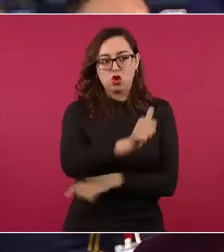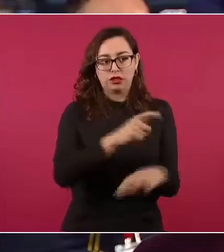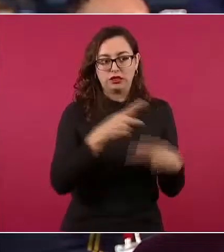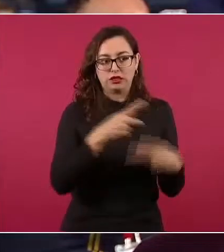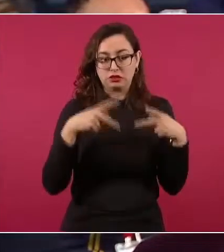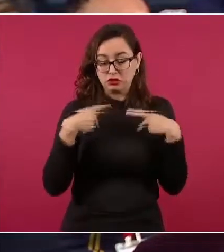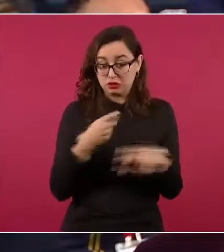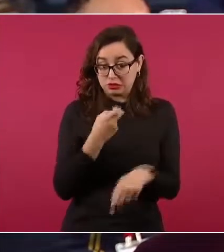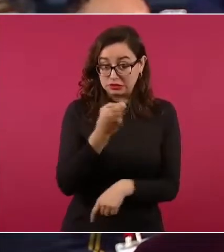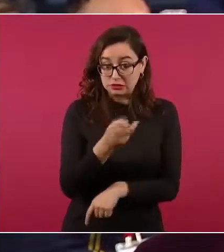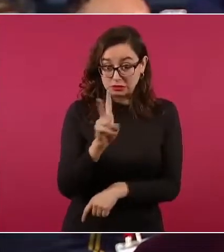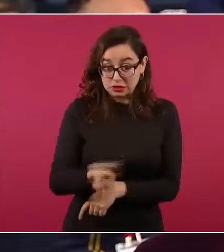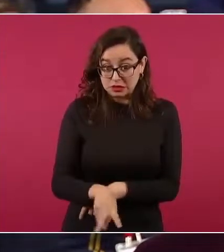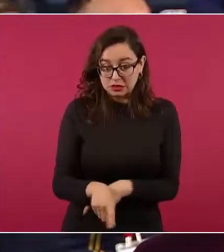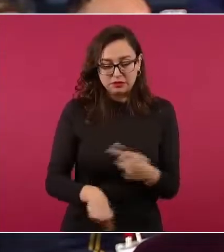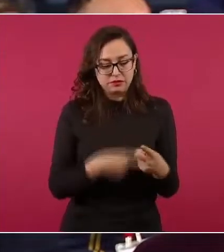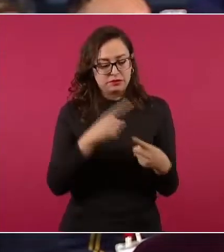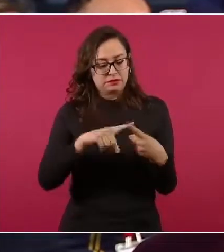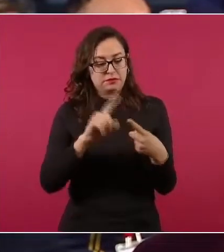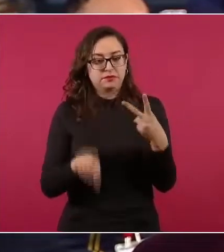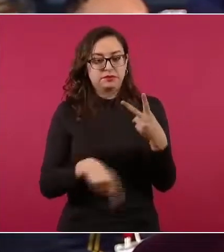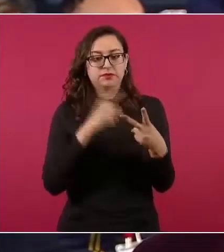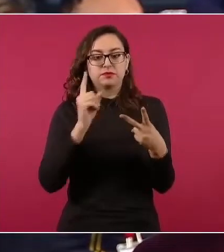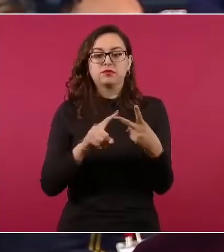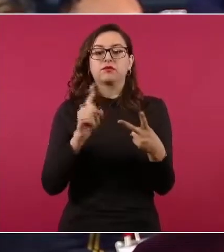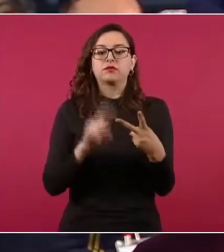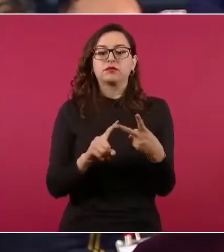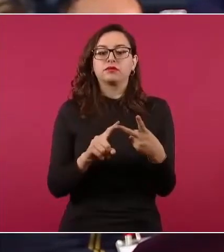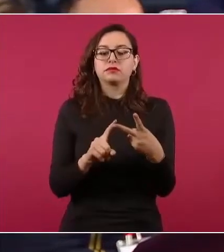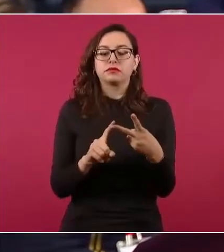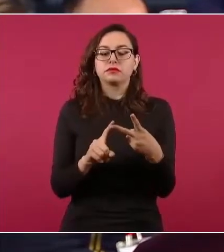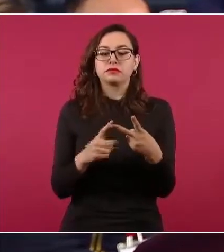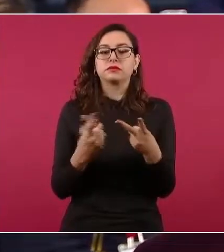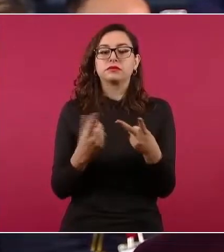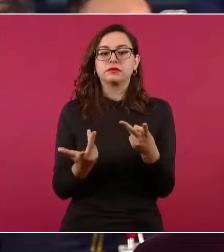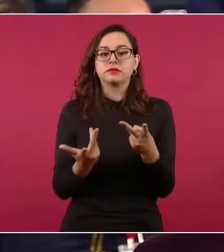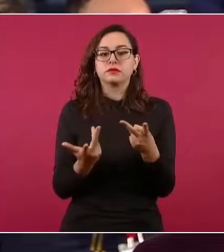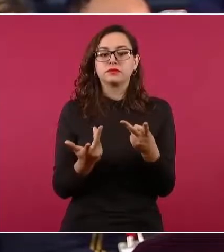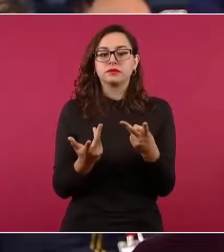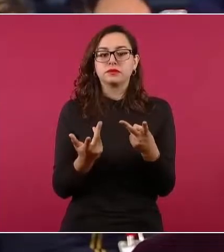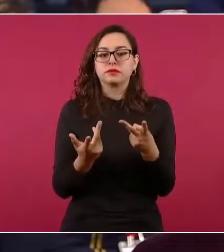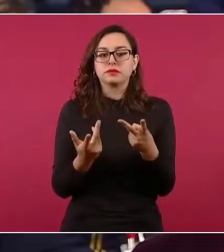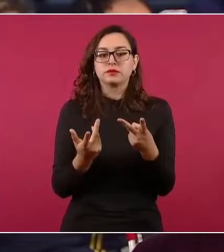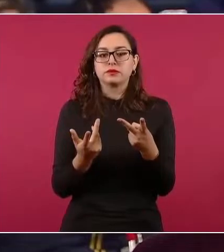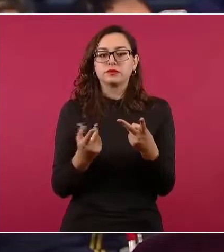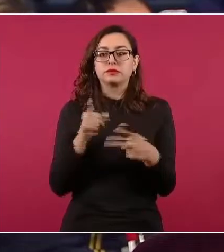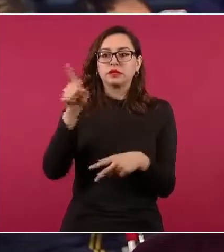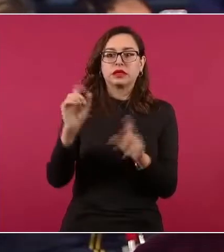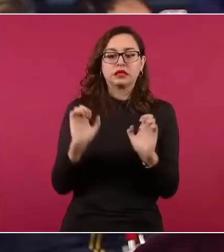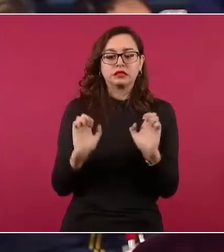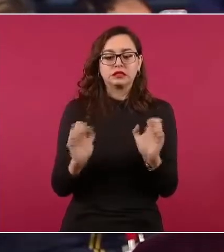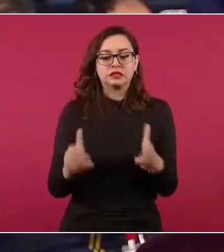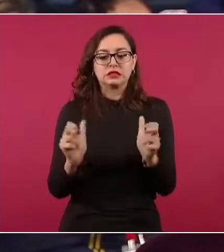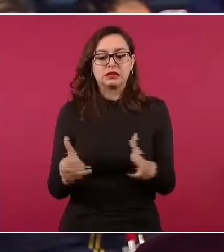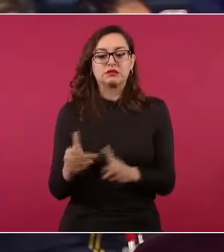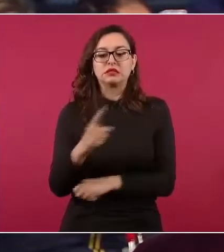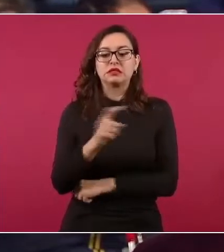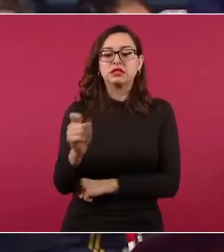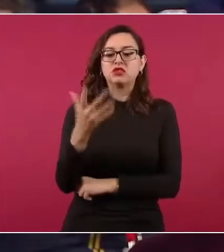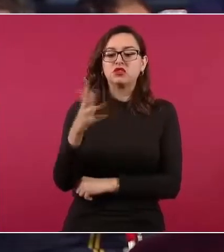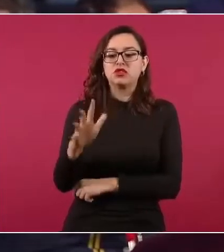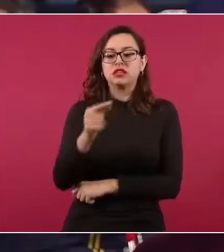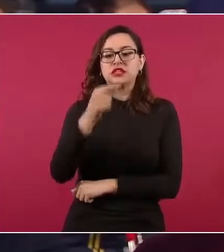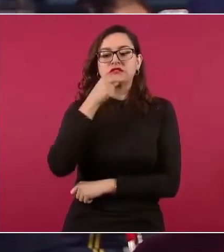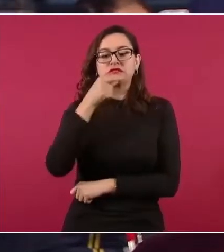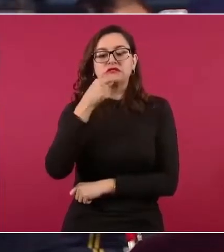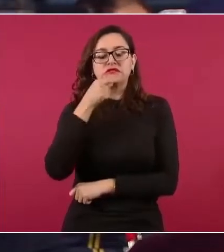También, presidente, si para usted ya le dieron información de qué pasó con los 110 niños en Chiapas que se reportan los exámenes